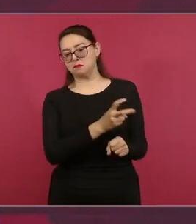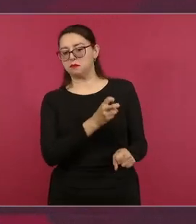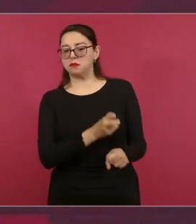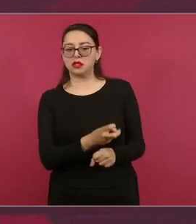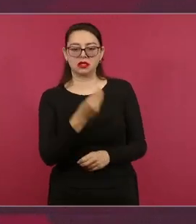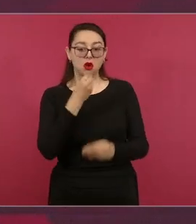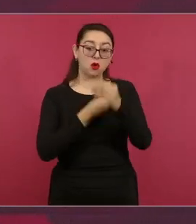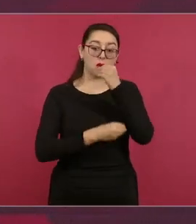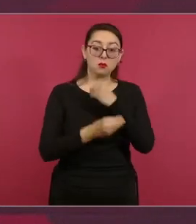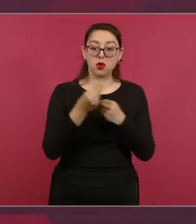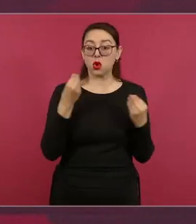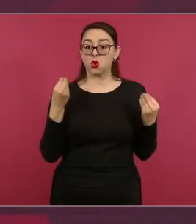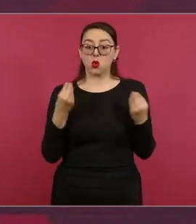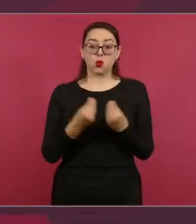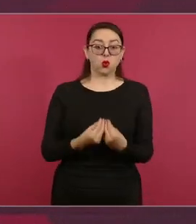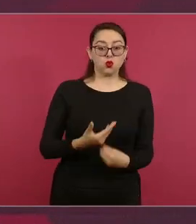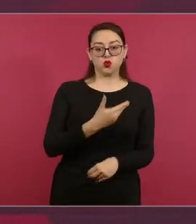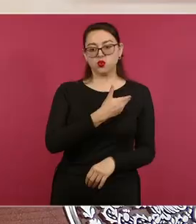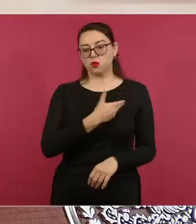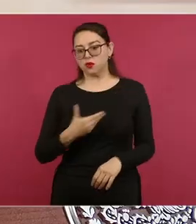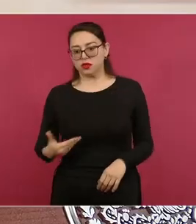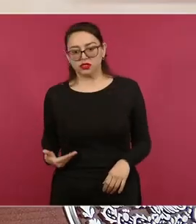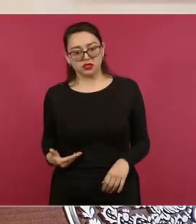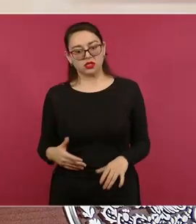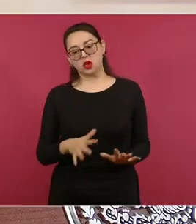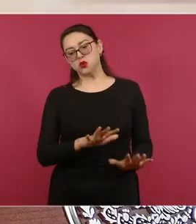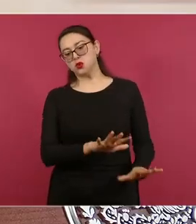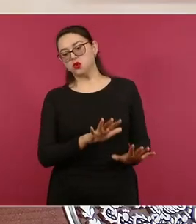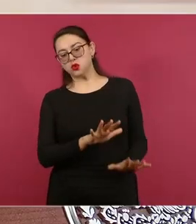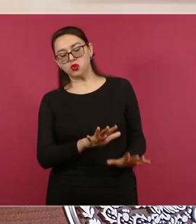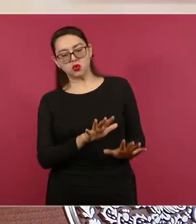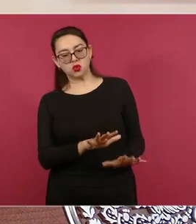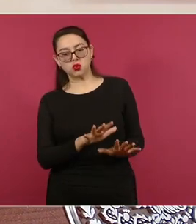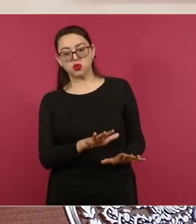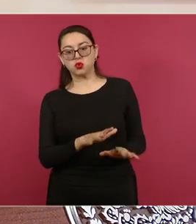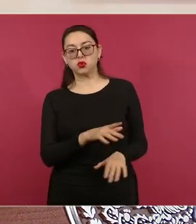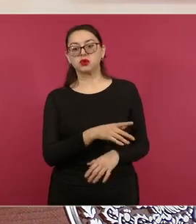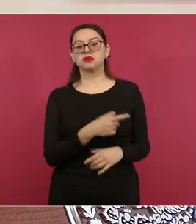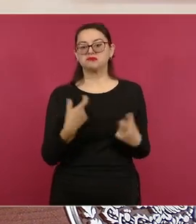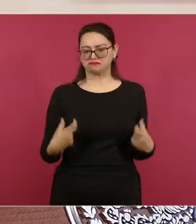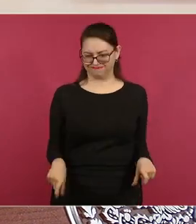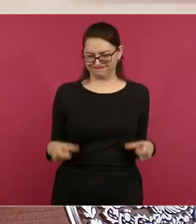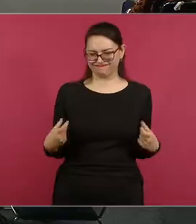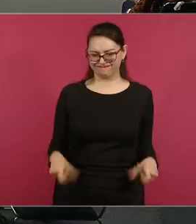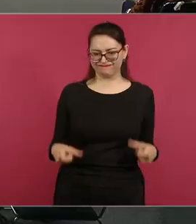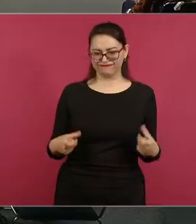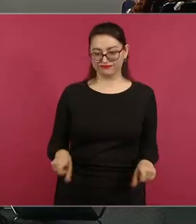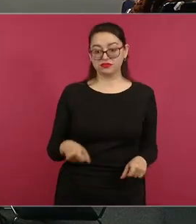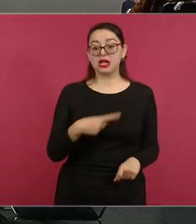aquí al palacio, a las ceremonias, los machuchones,